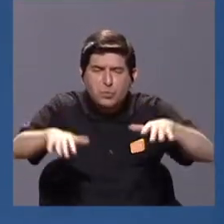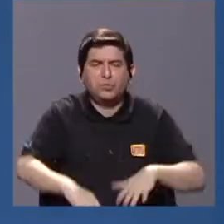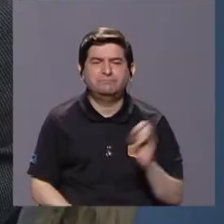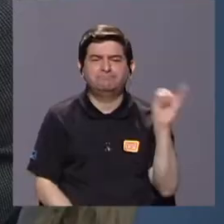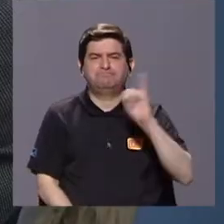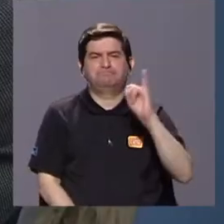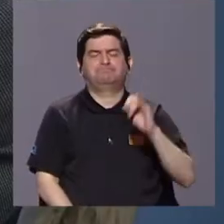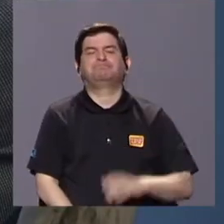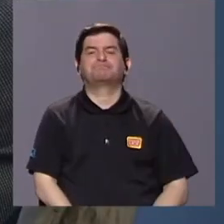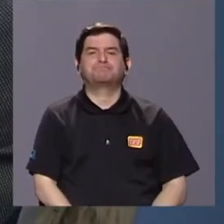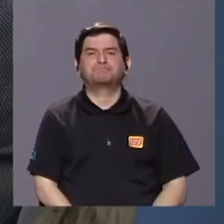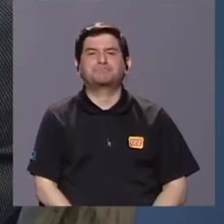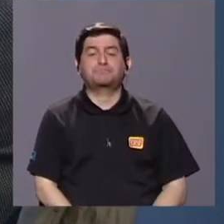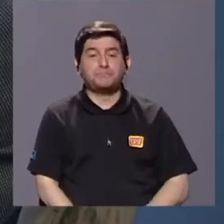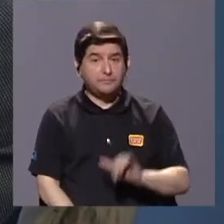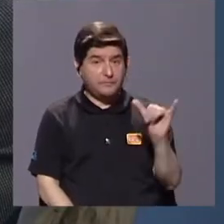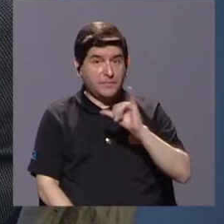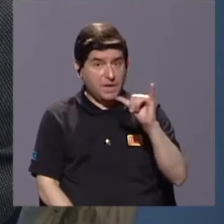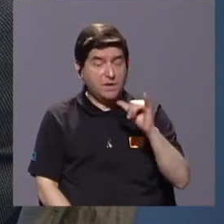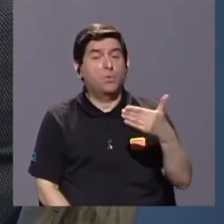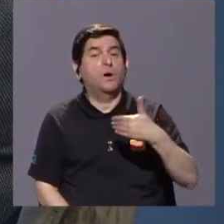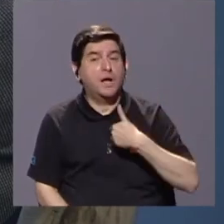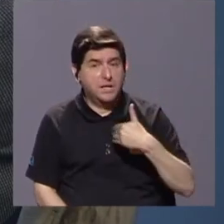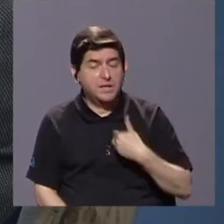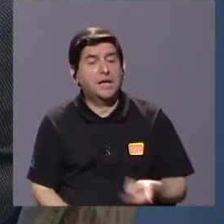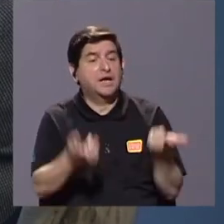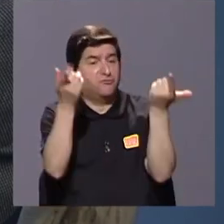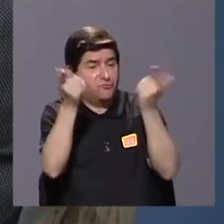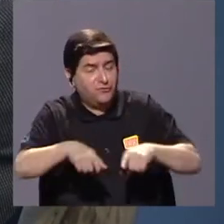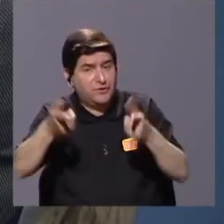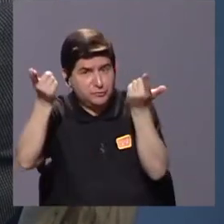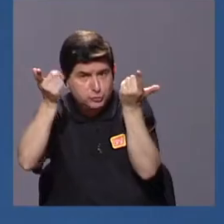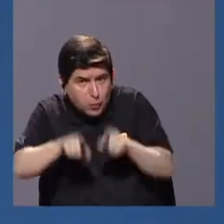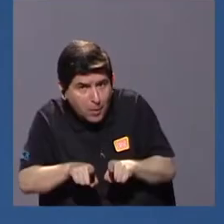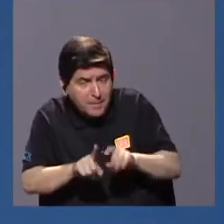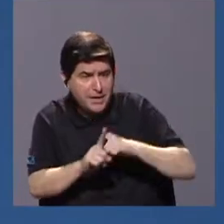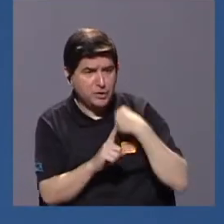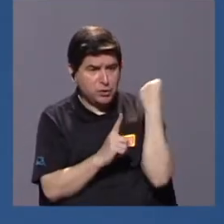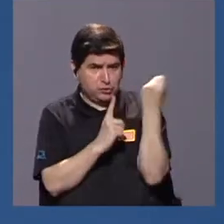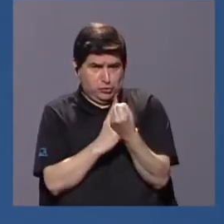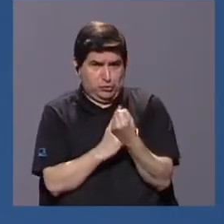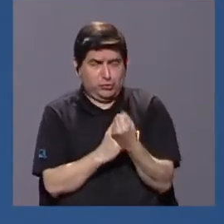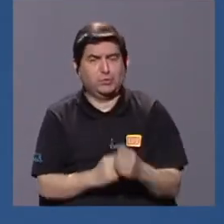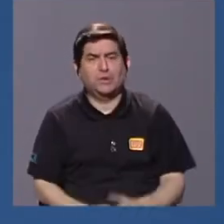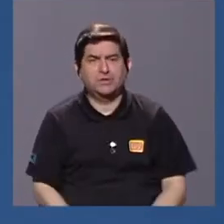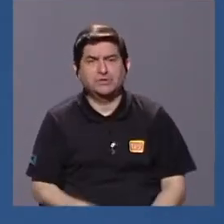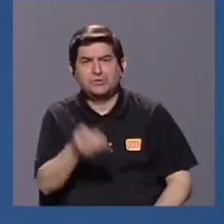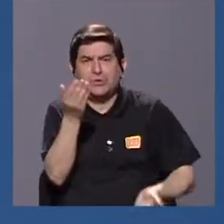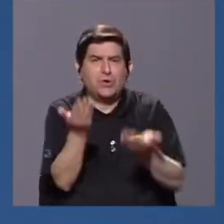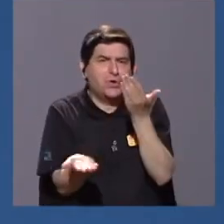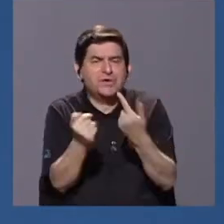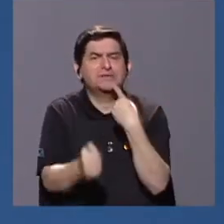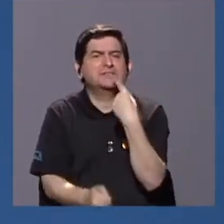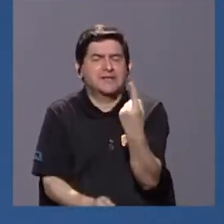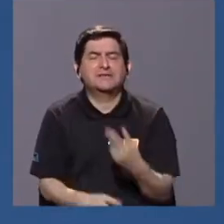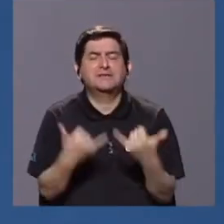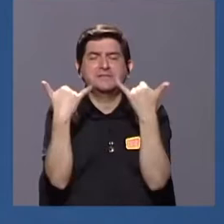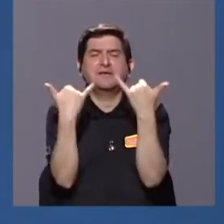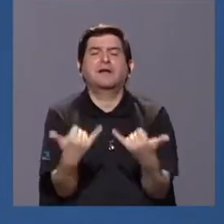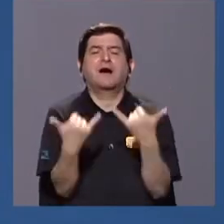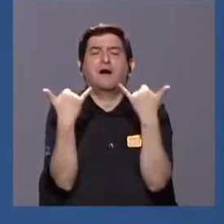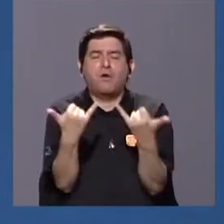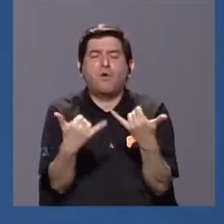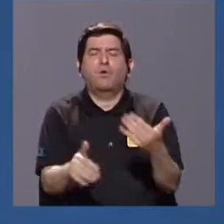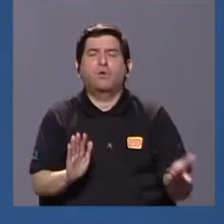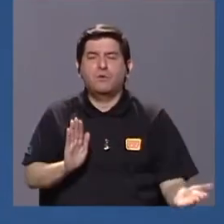infecciosos. Y también van a haber fenómenos o situaciones como las que podríamos decir que estamos viviendo en